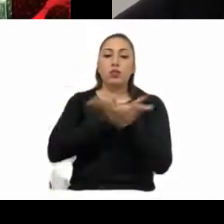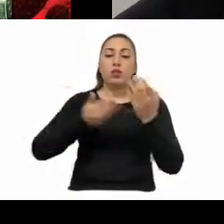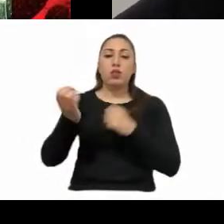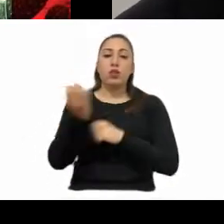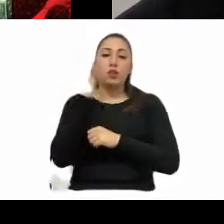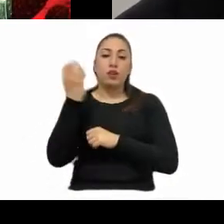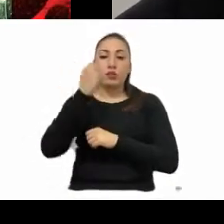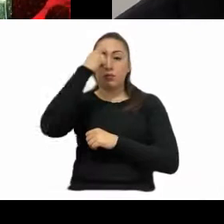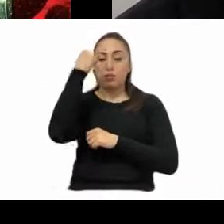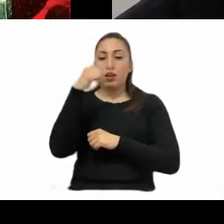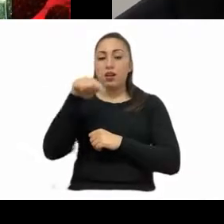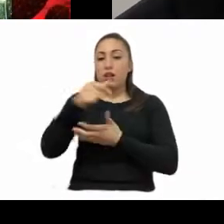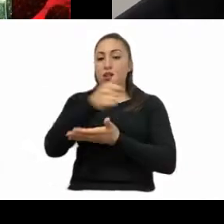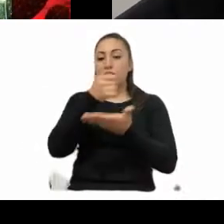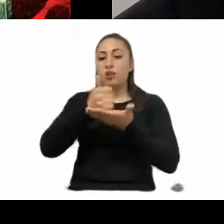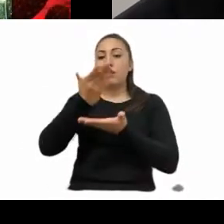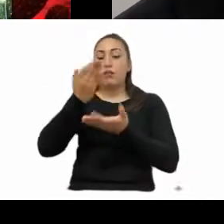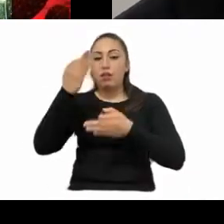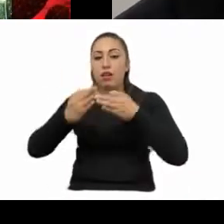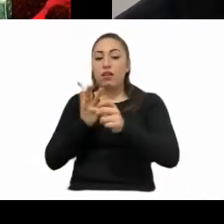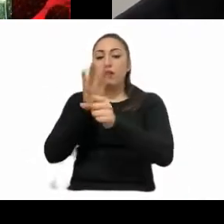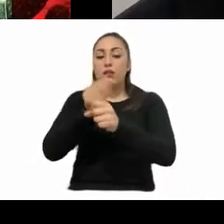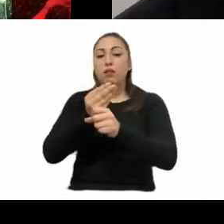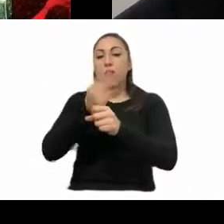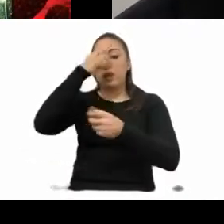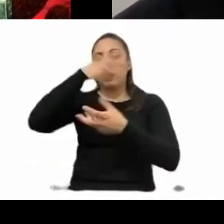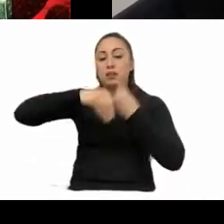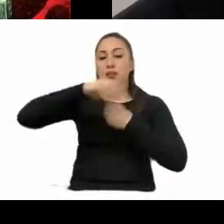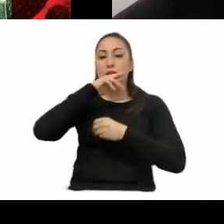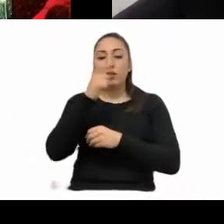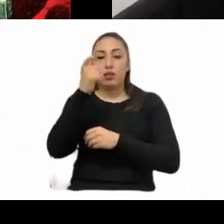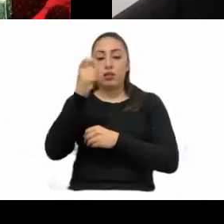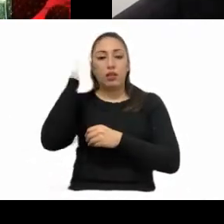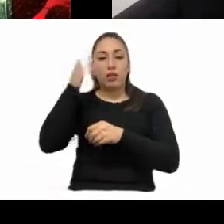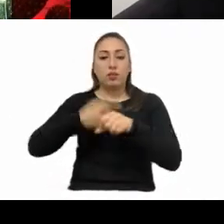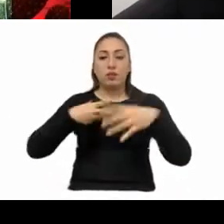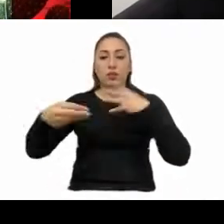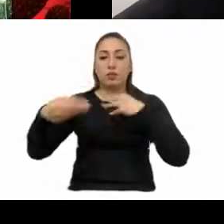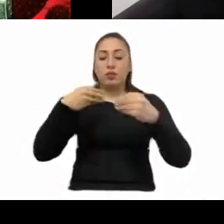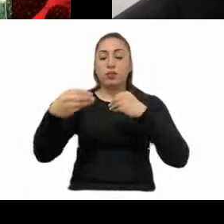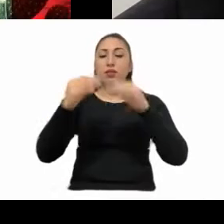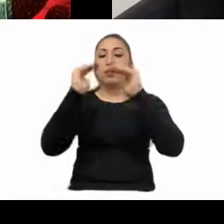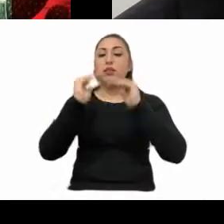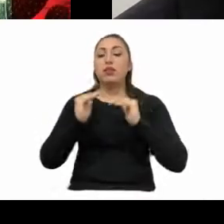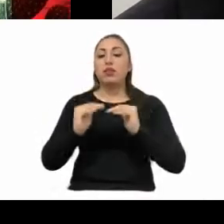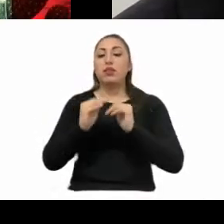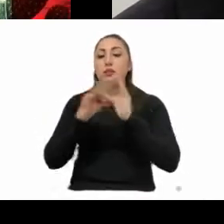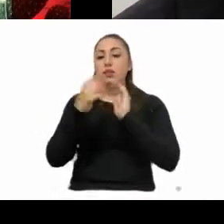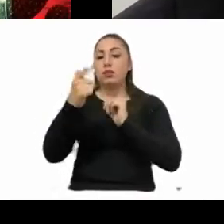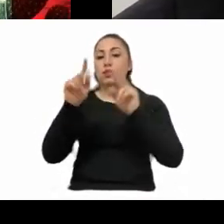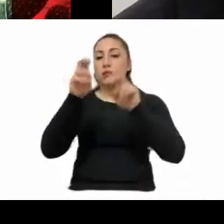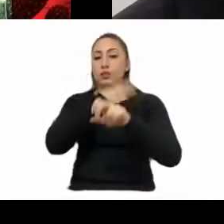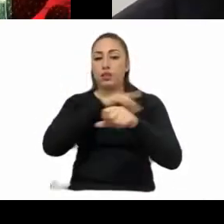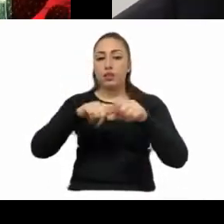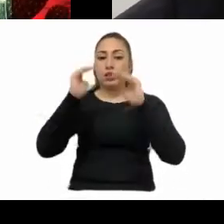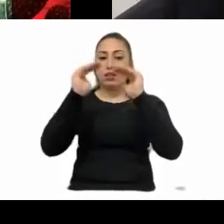económico de la Ciudad de México en el marco de la pandemia. Número siete. Asuntos generales. Número ocho.